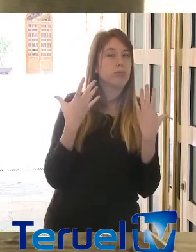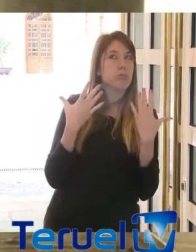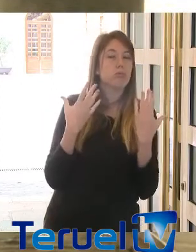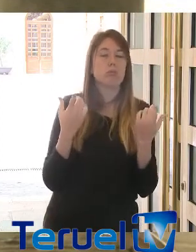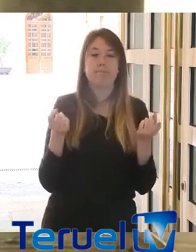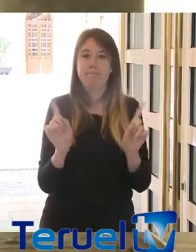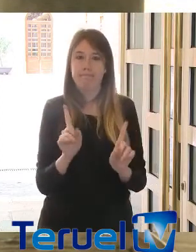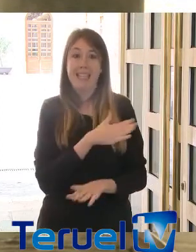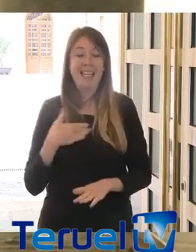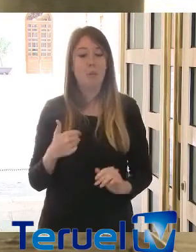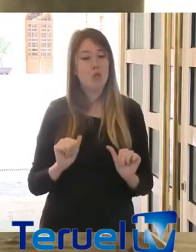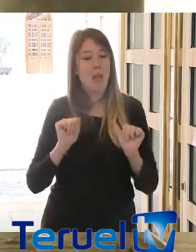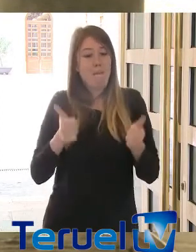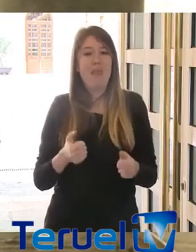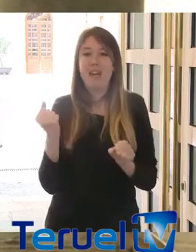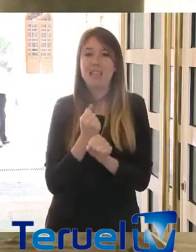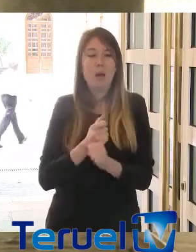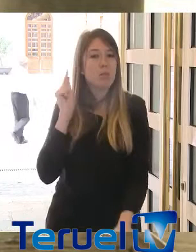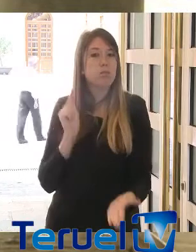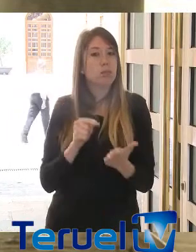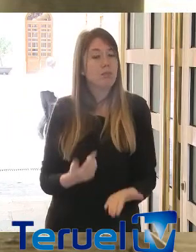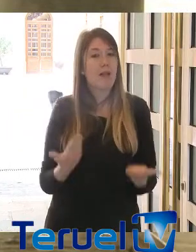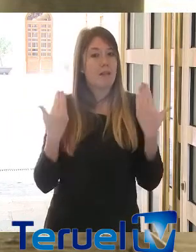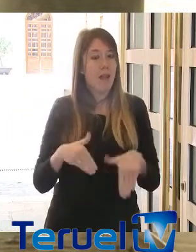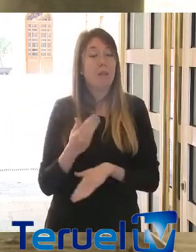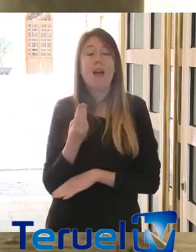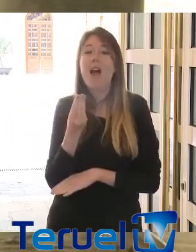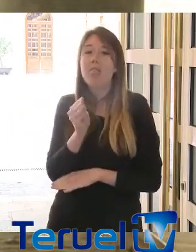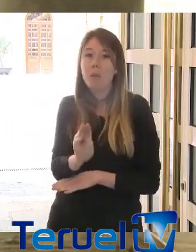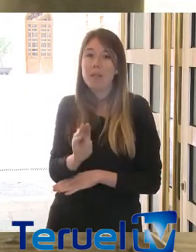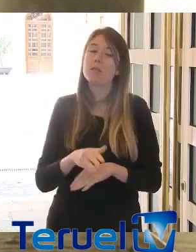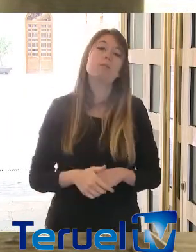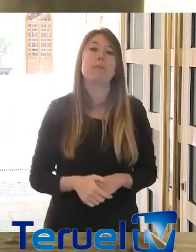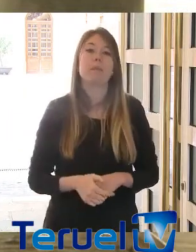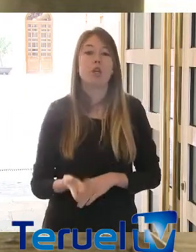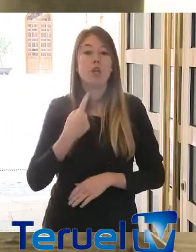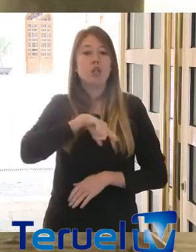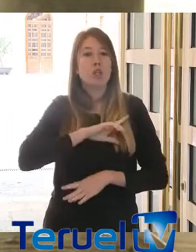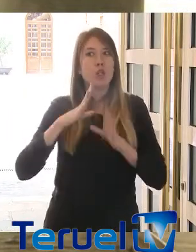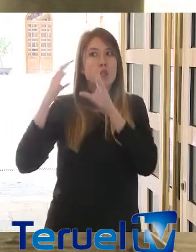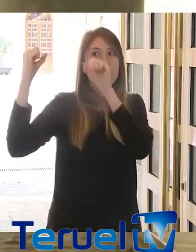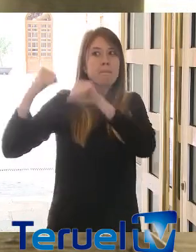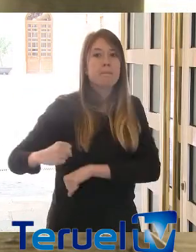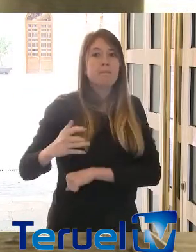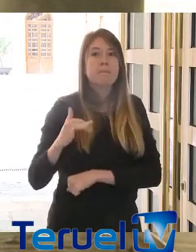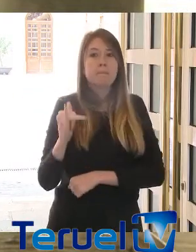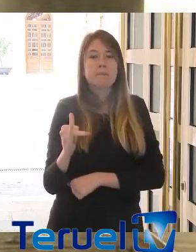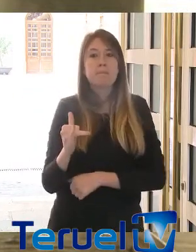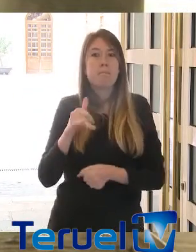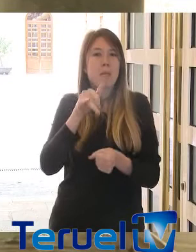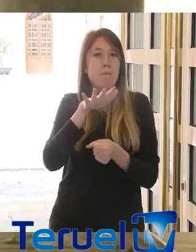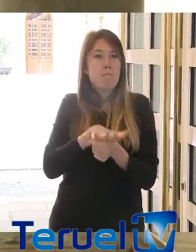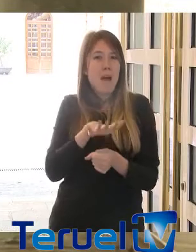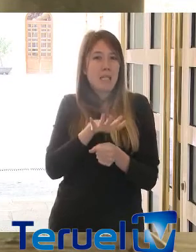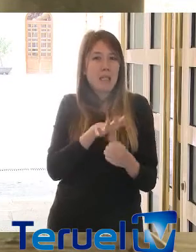empezar a trabajar de manera inmediata. Es más, hemos acordado que, no más allá del martes,